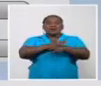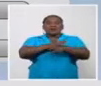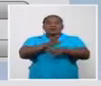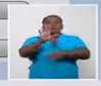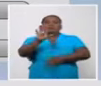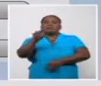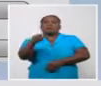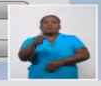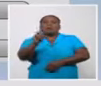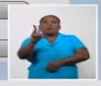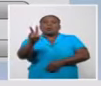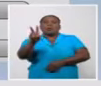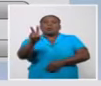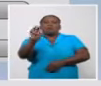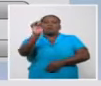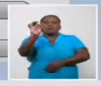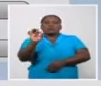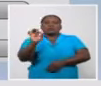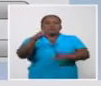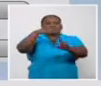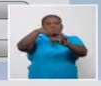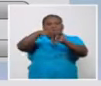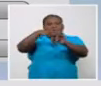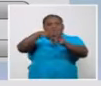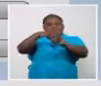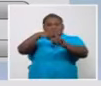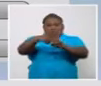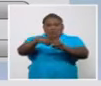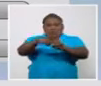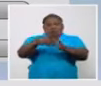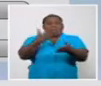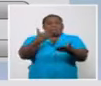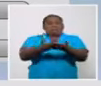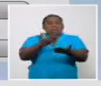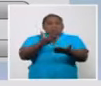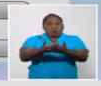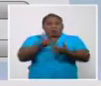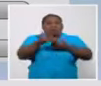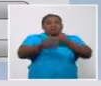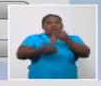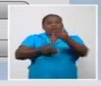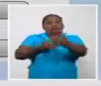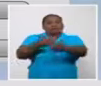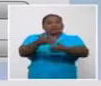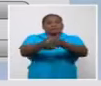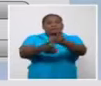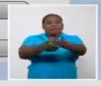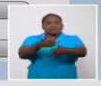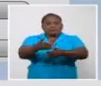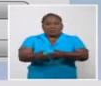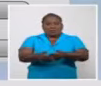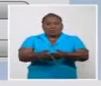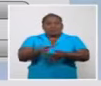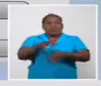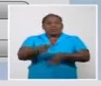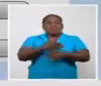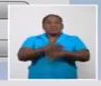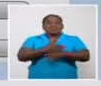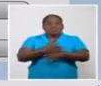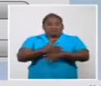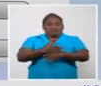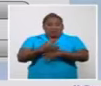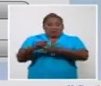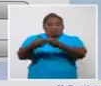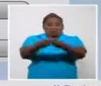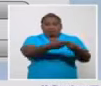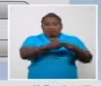de positividad de las muestras que se procesaron, lo cual es expresión de la transmisión que tenemos en